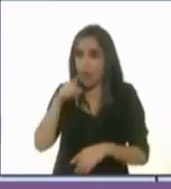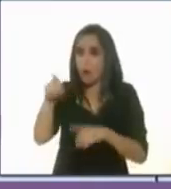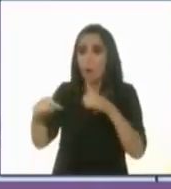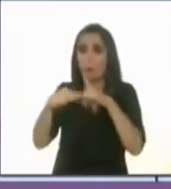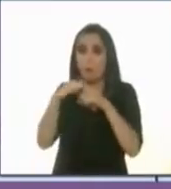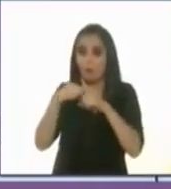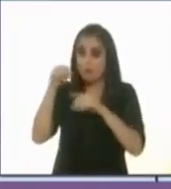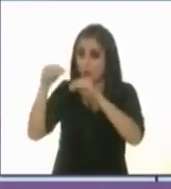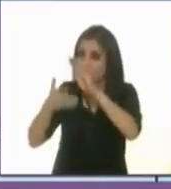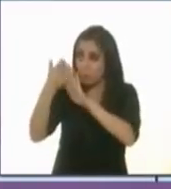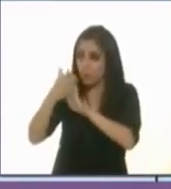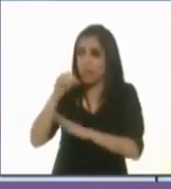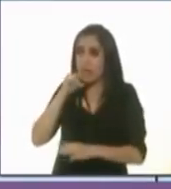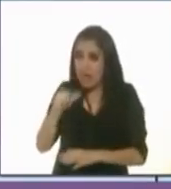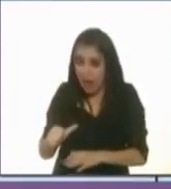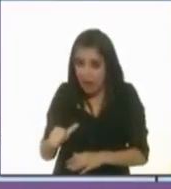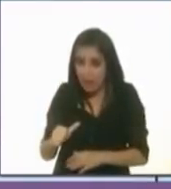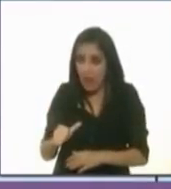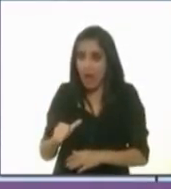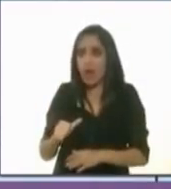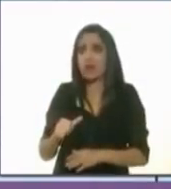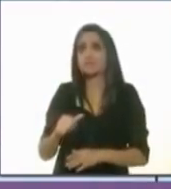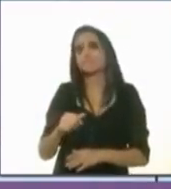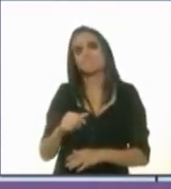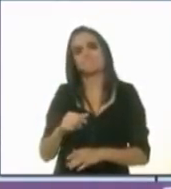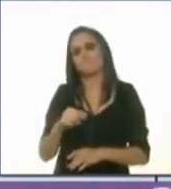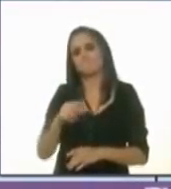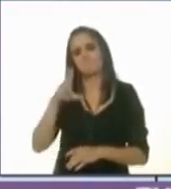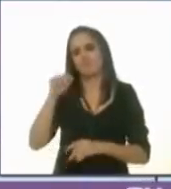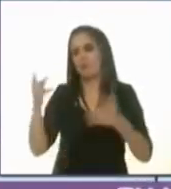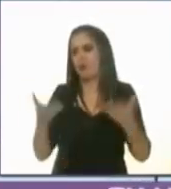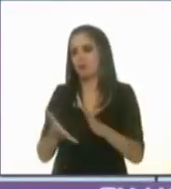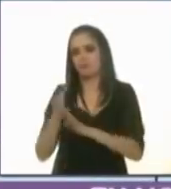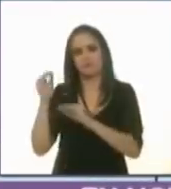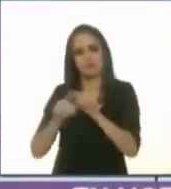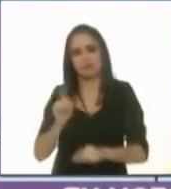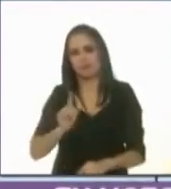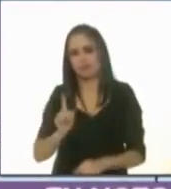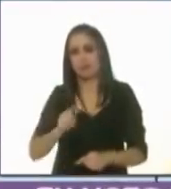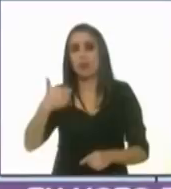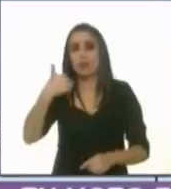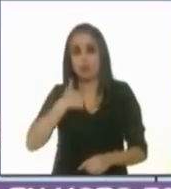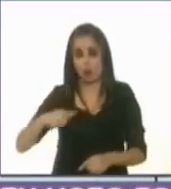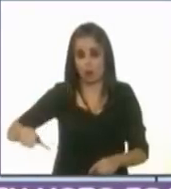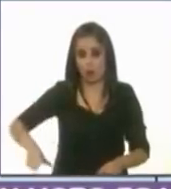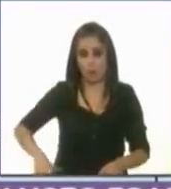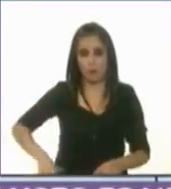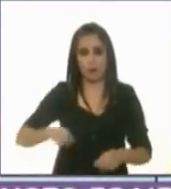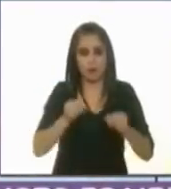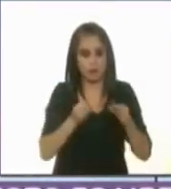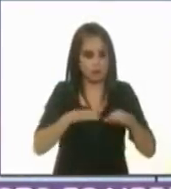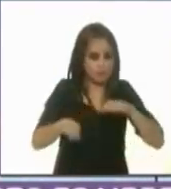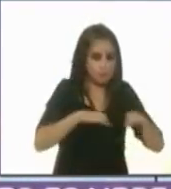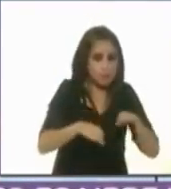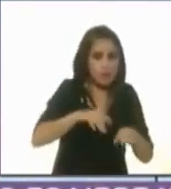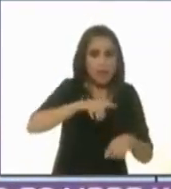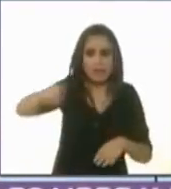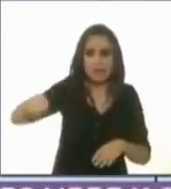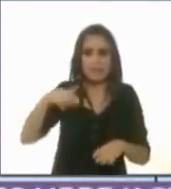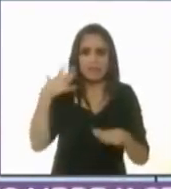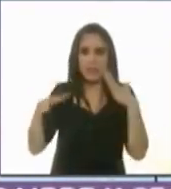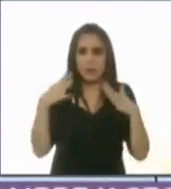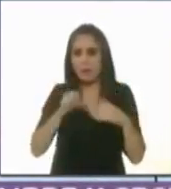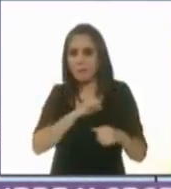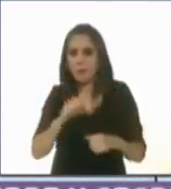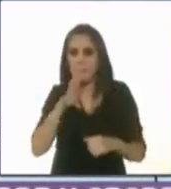tu vecino. Y tercero, desde mi oficina, para amarrarle las manos a los traviesos, se van a